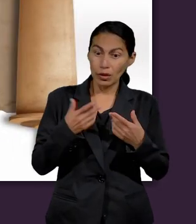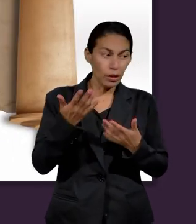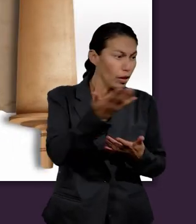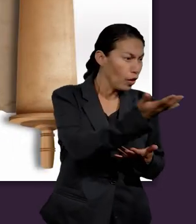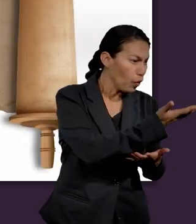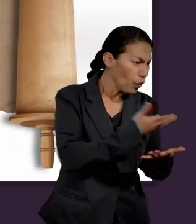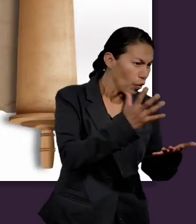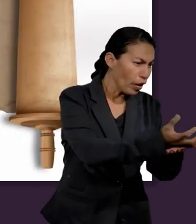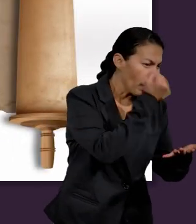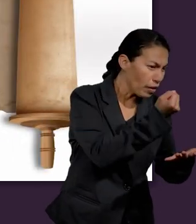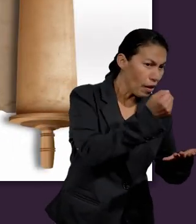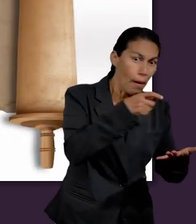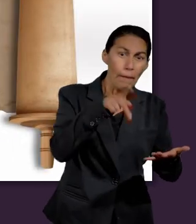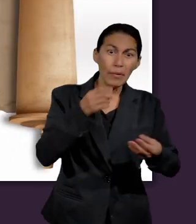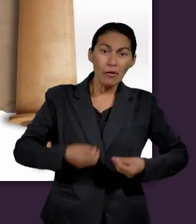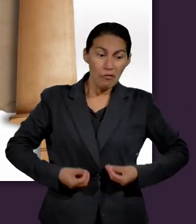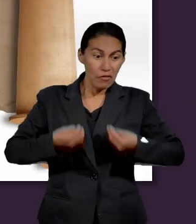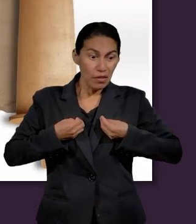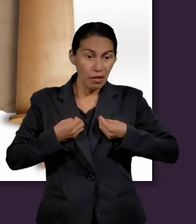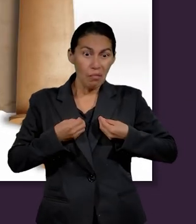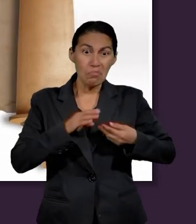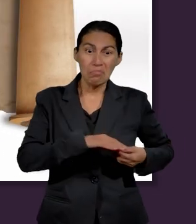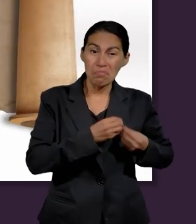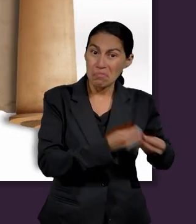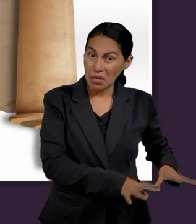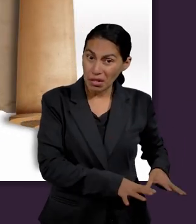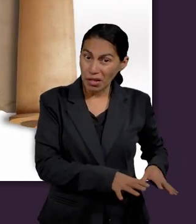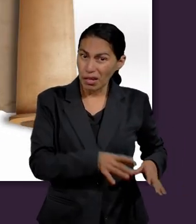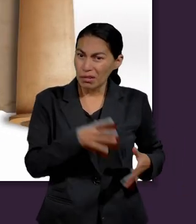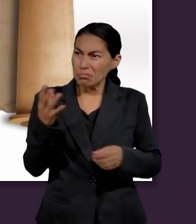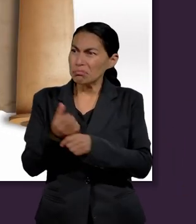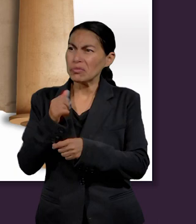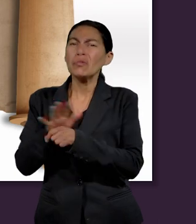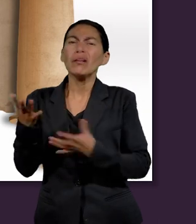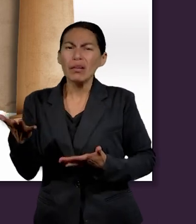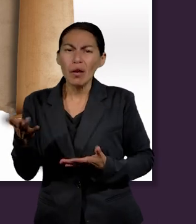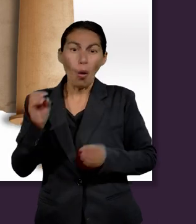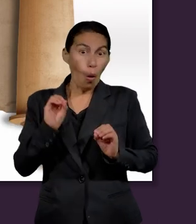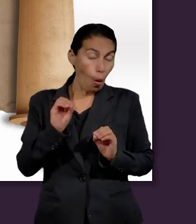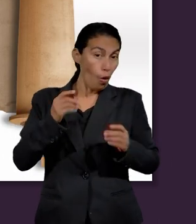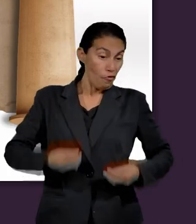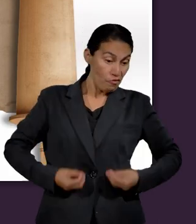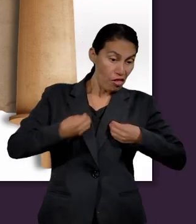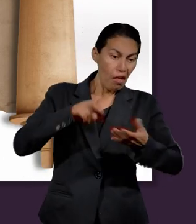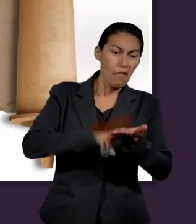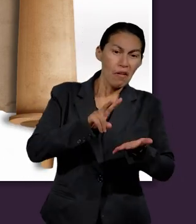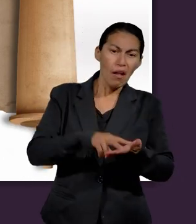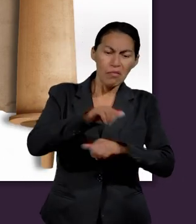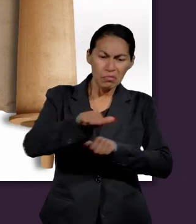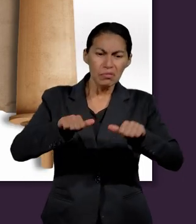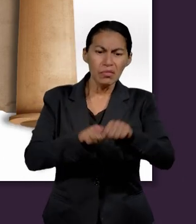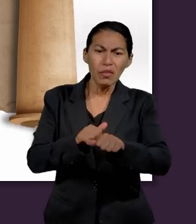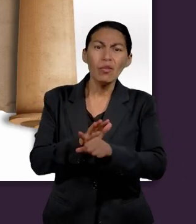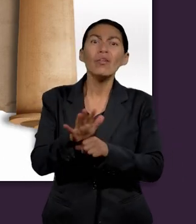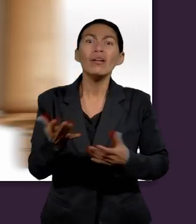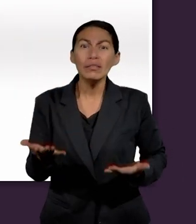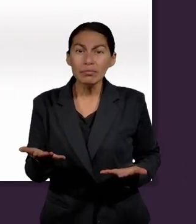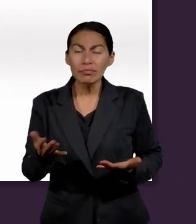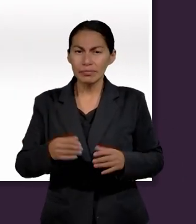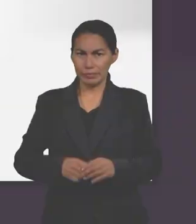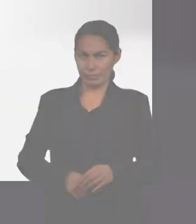¿Qué aprovecha al hombre si gana todo el mundo pero pierde su vida? ¿O qué puede dar el hombre por su vida?